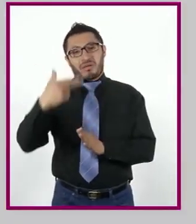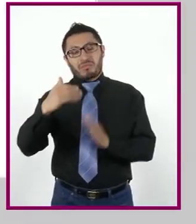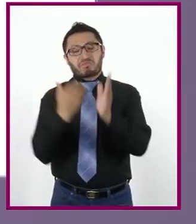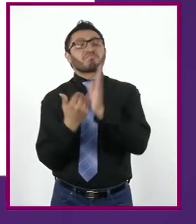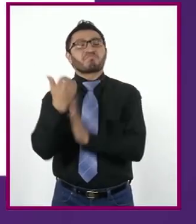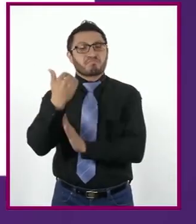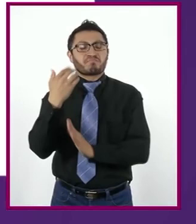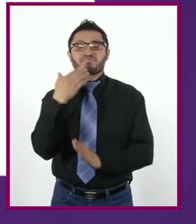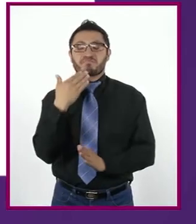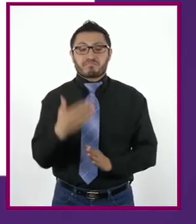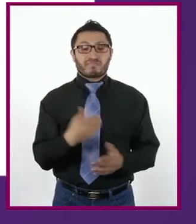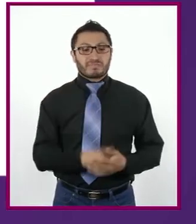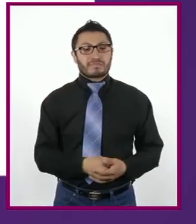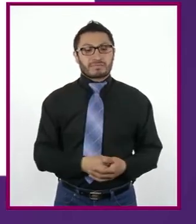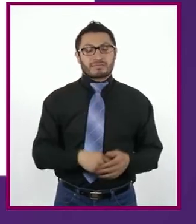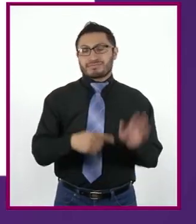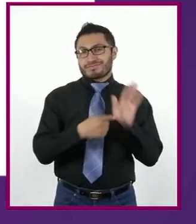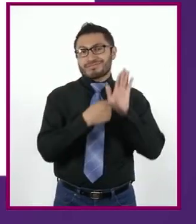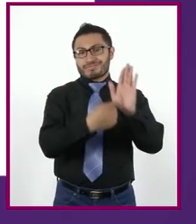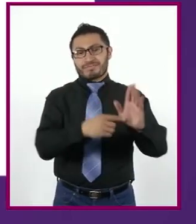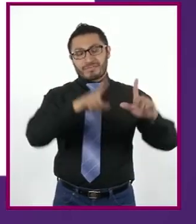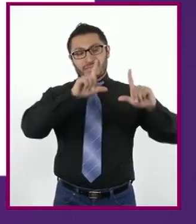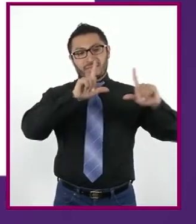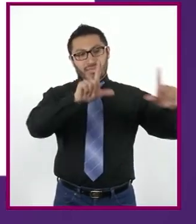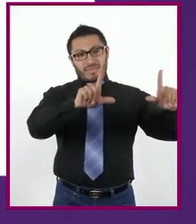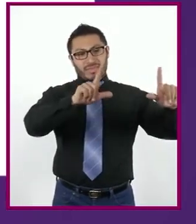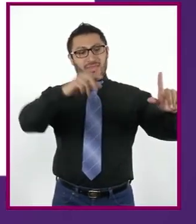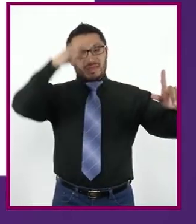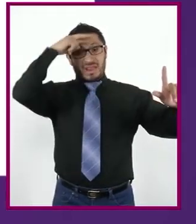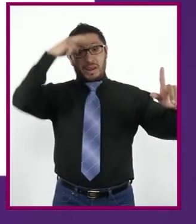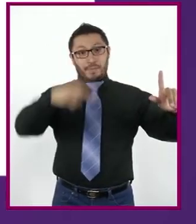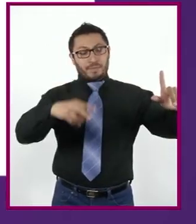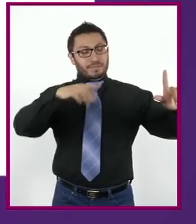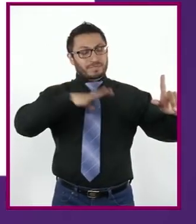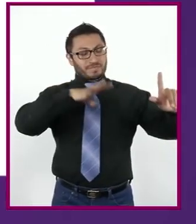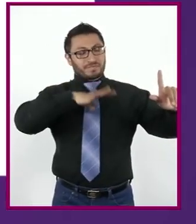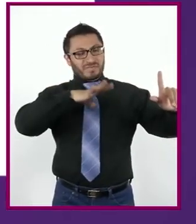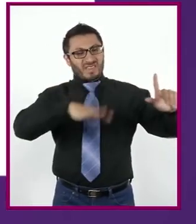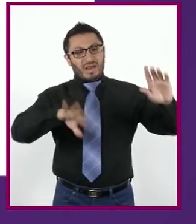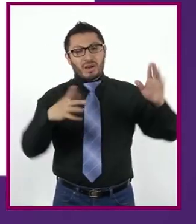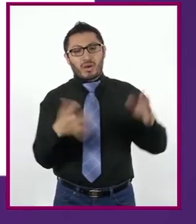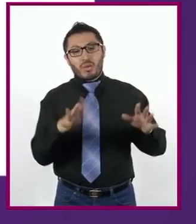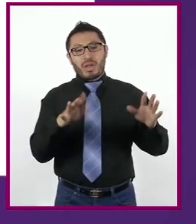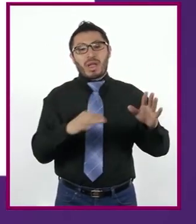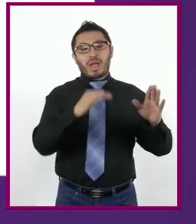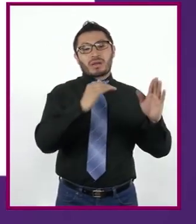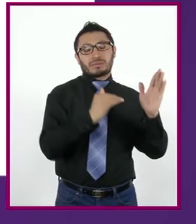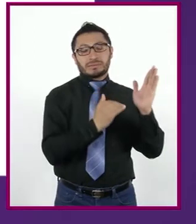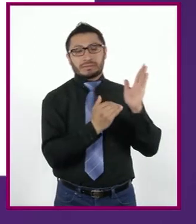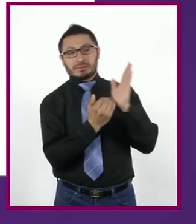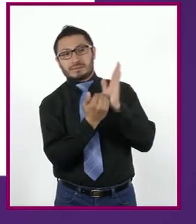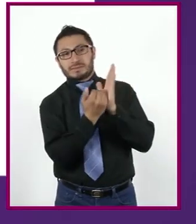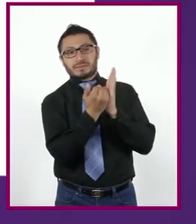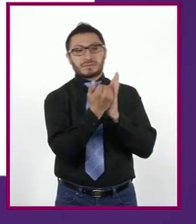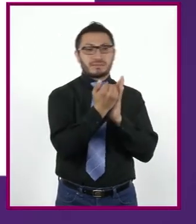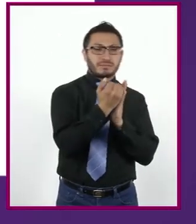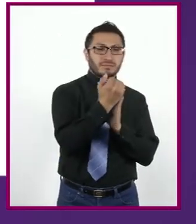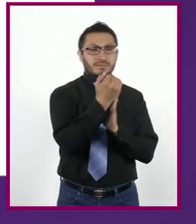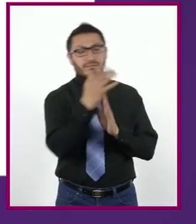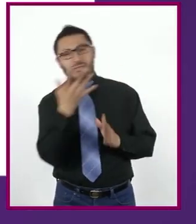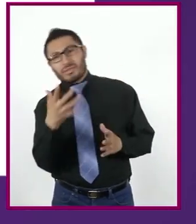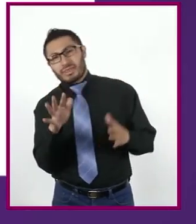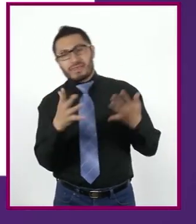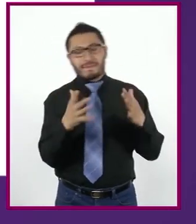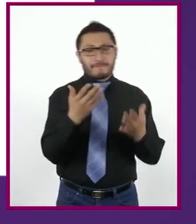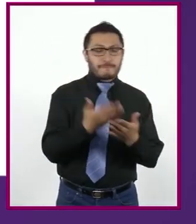Alto. Como puedes ver en esta imagen, México ha tenido un ligero incremento entre el promedio